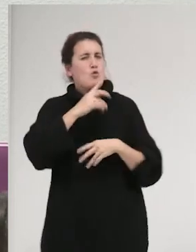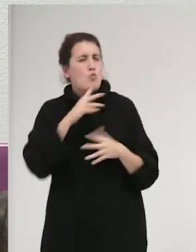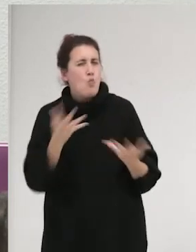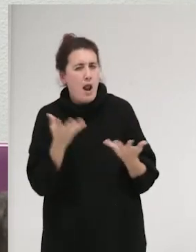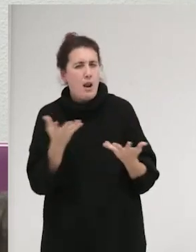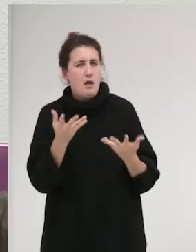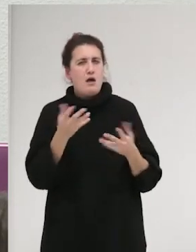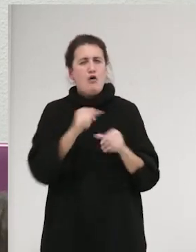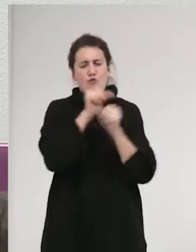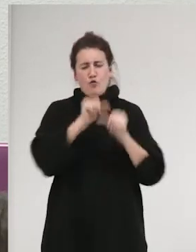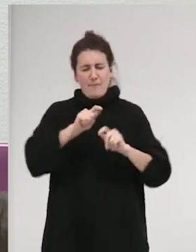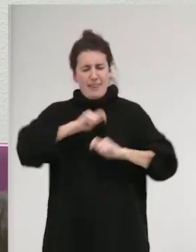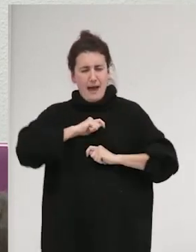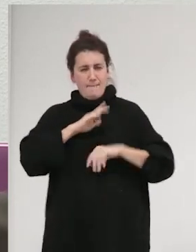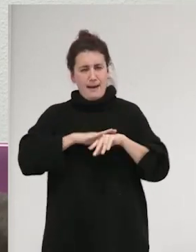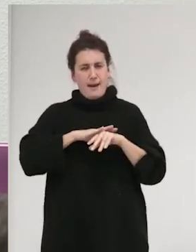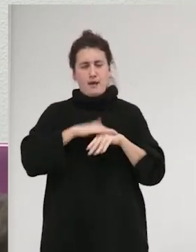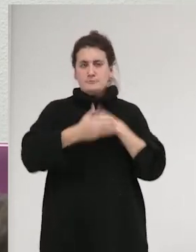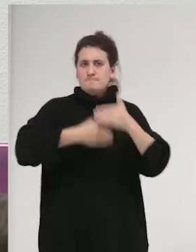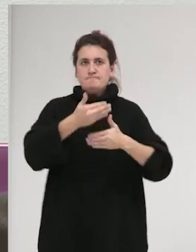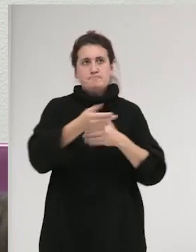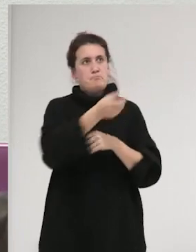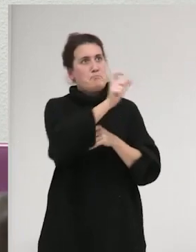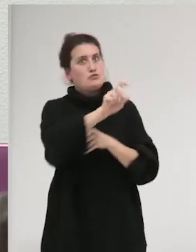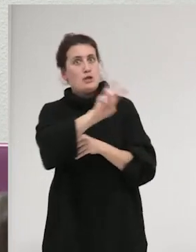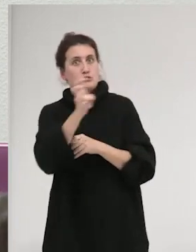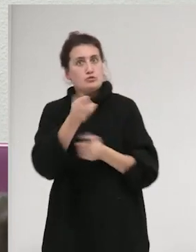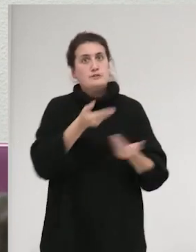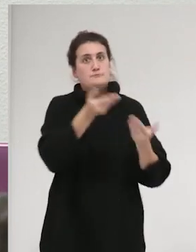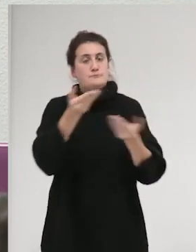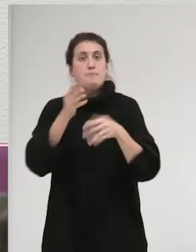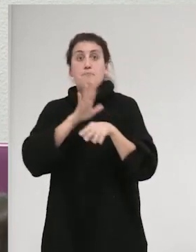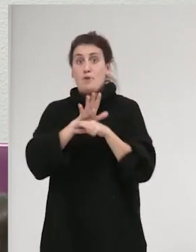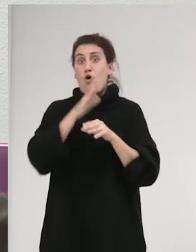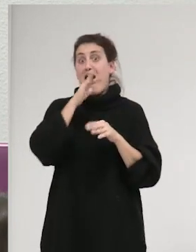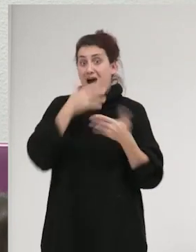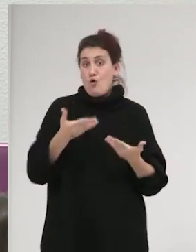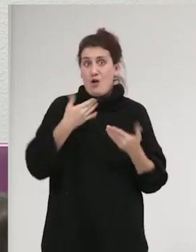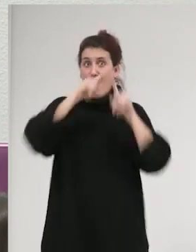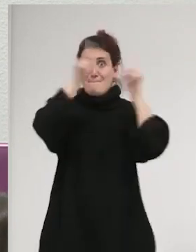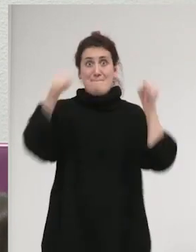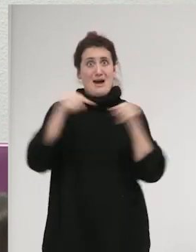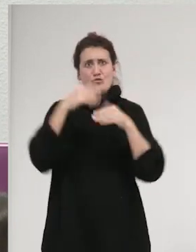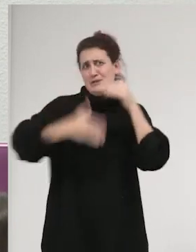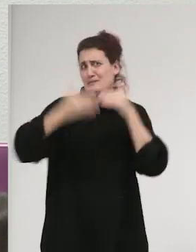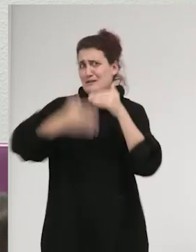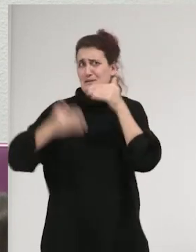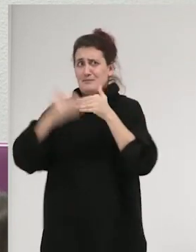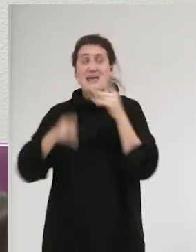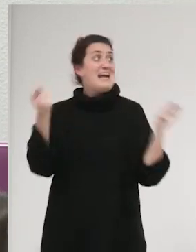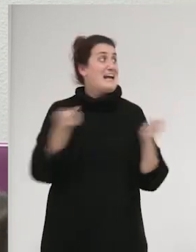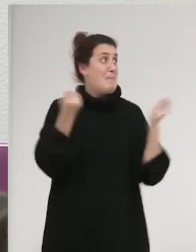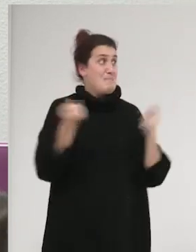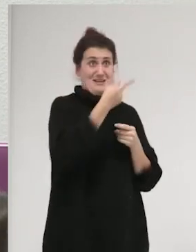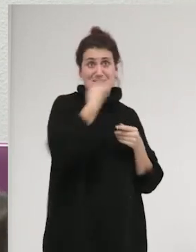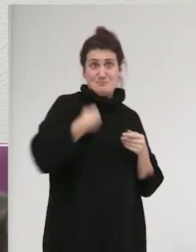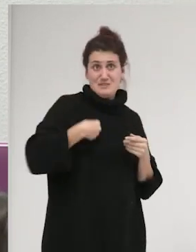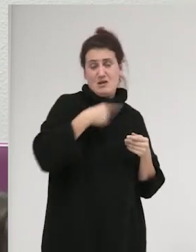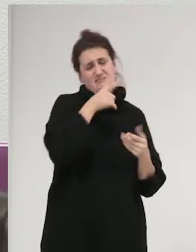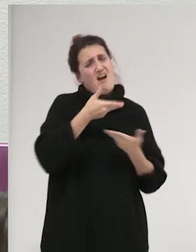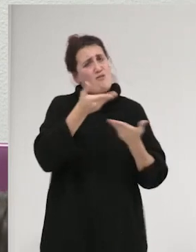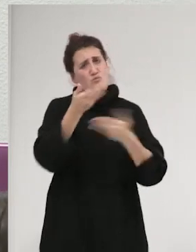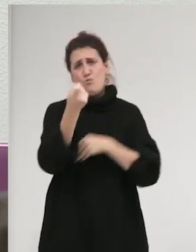forma se repara esto, y creo que hoy en día los marcos están muy limitados y creo que todo ese tipo de campañas ayudan poco, ¿no? Creo que ayudan